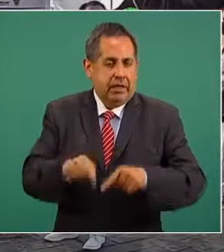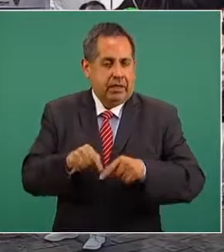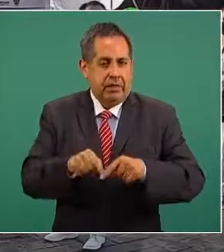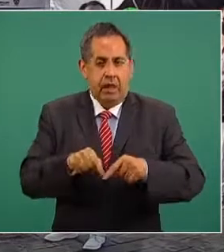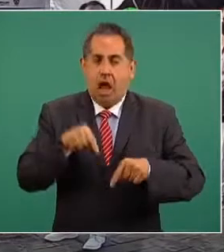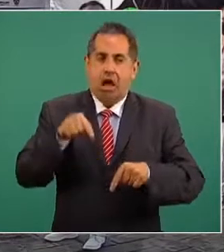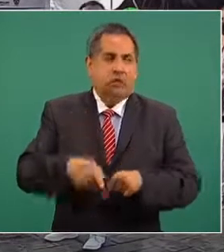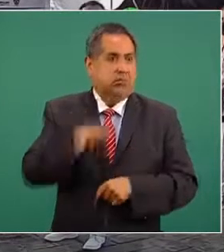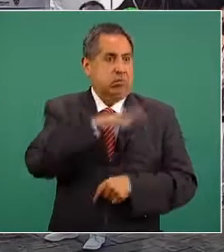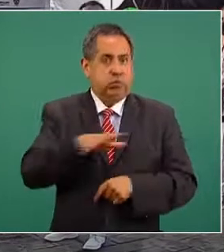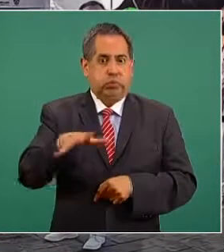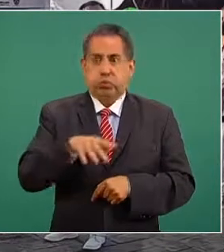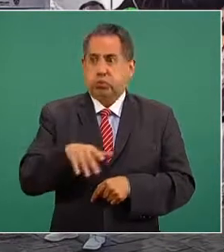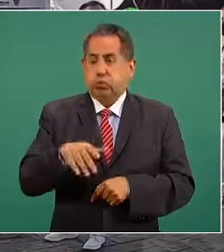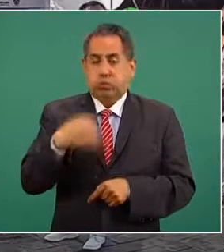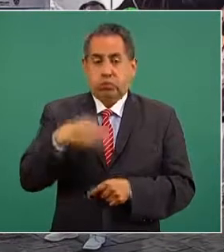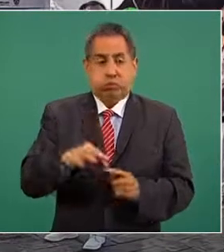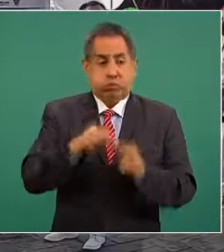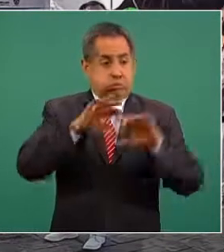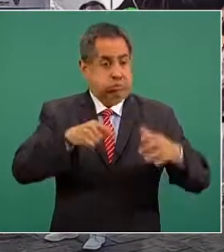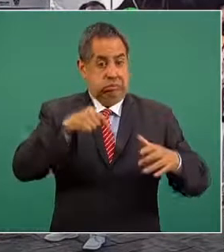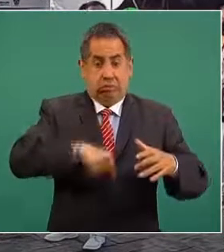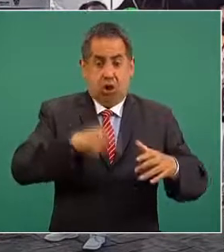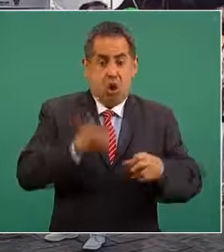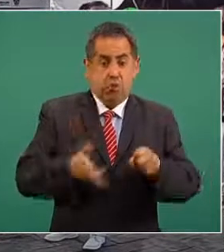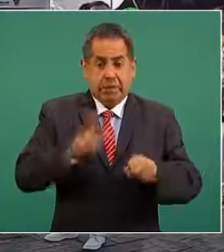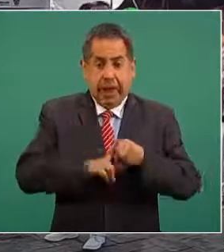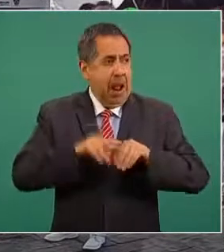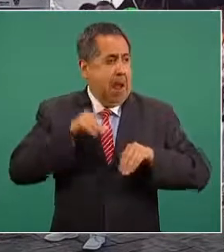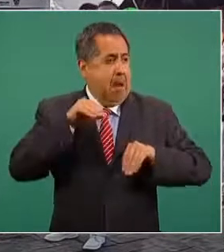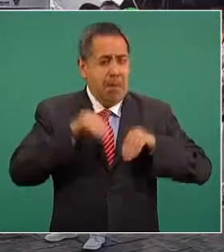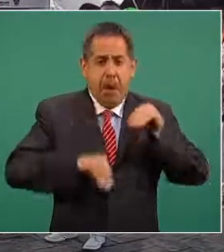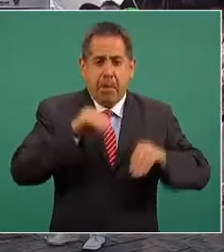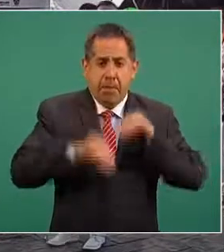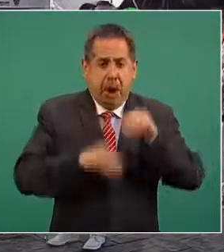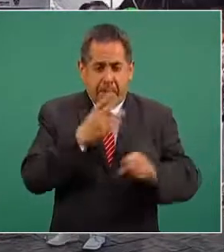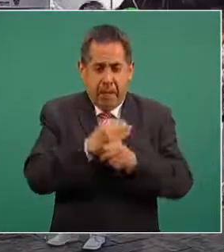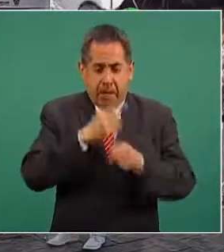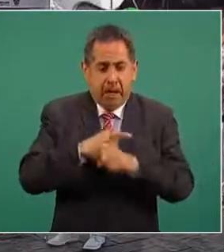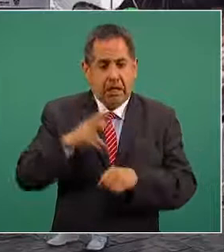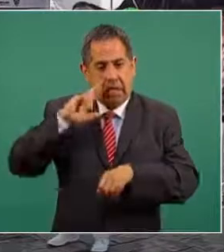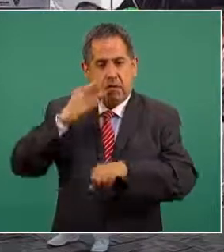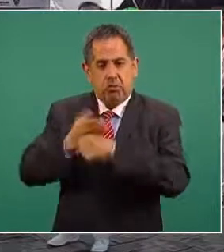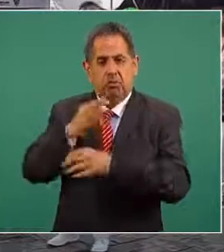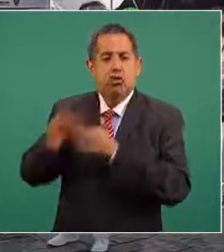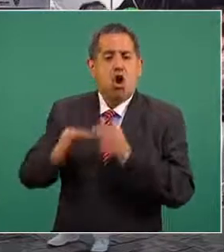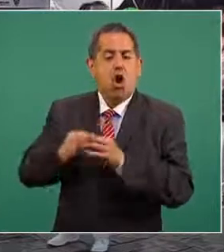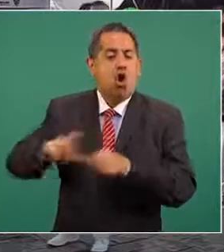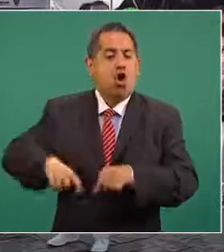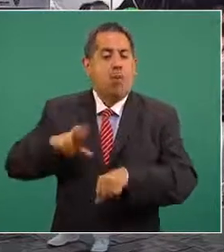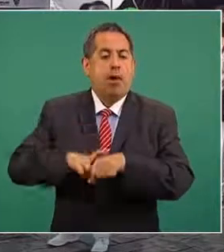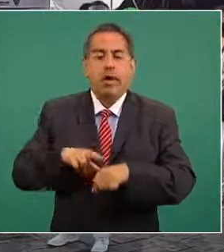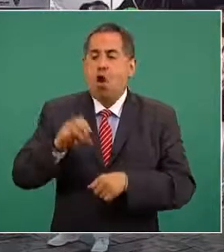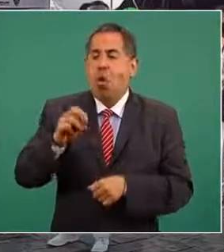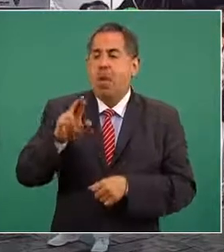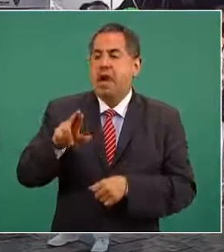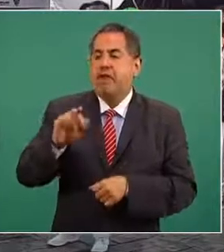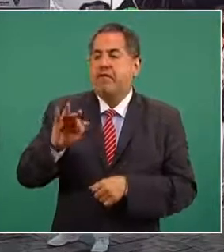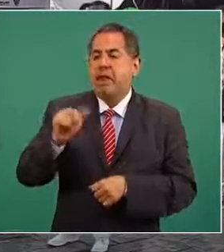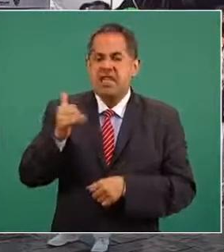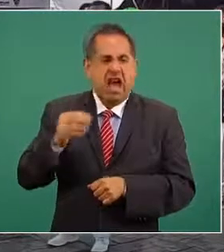insignia en todo el país y en Latinoamérica que se instaló bajo la visión responsable del señor gobernador Omar Fallar